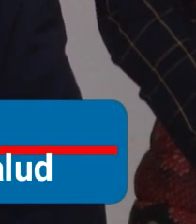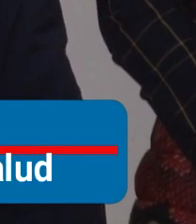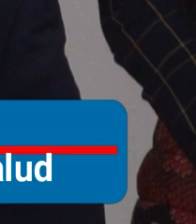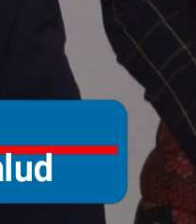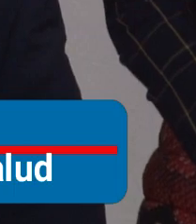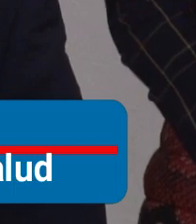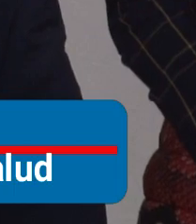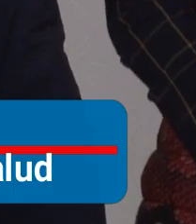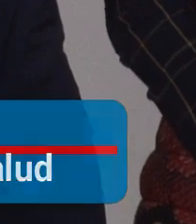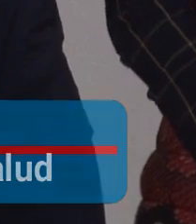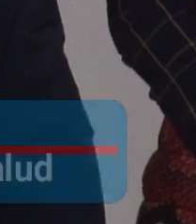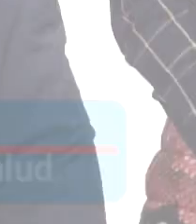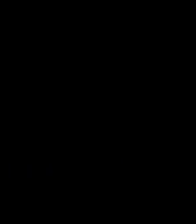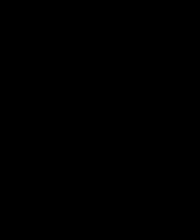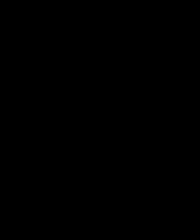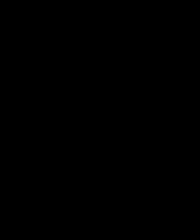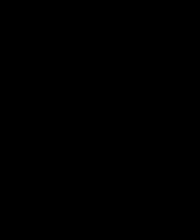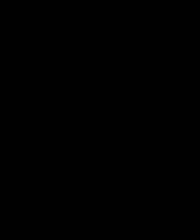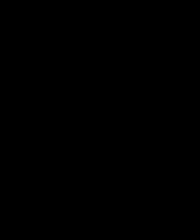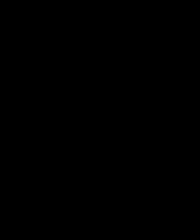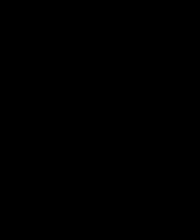sin casos de coronavirus.